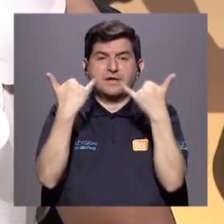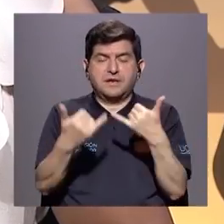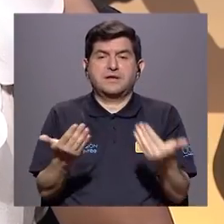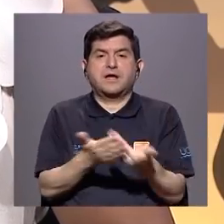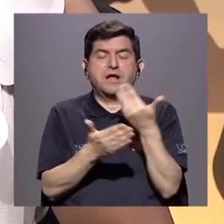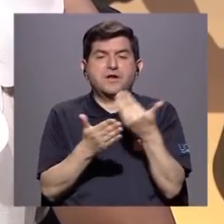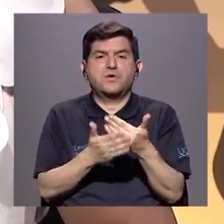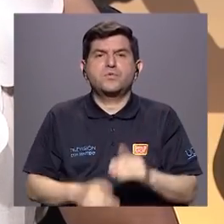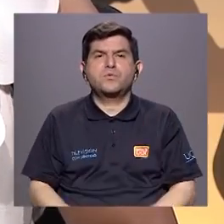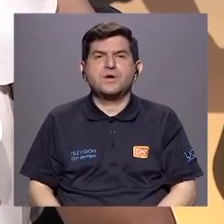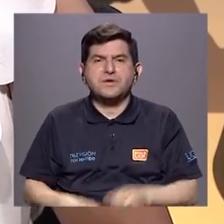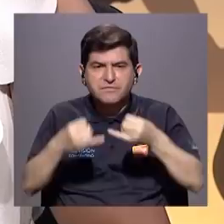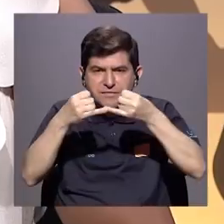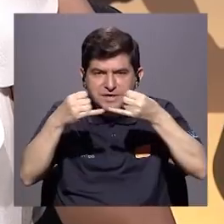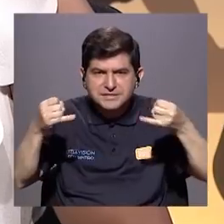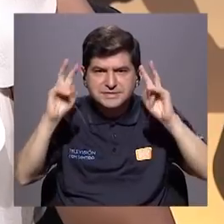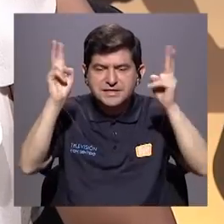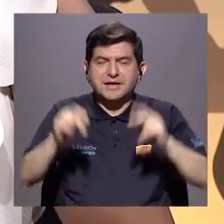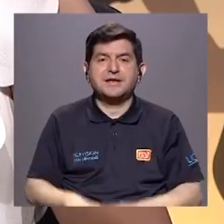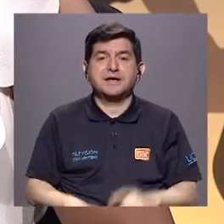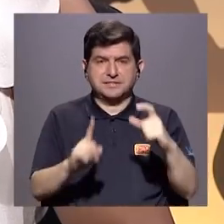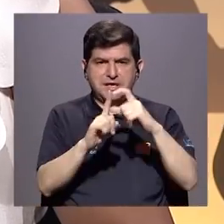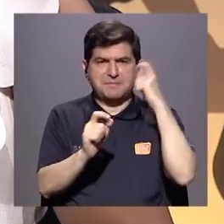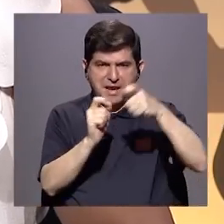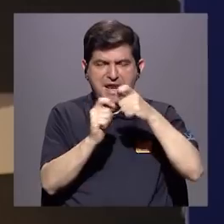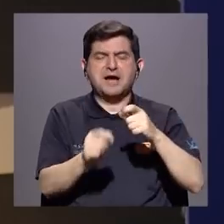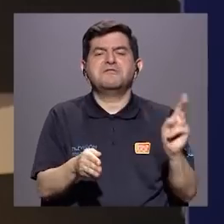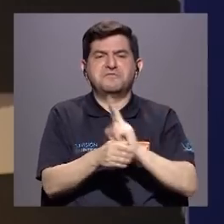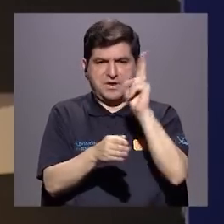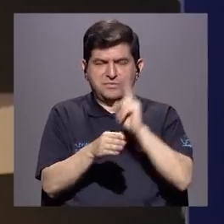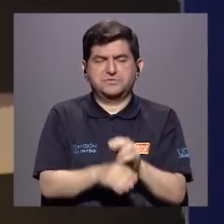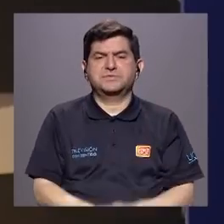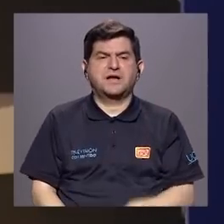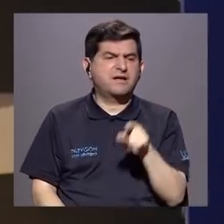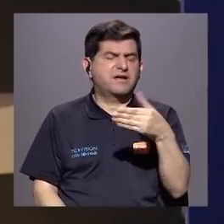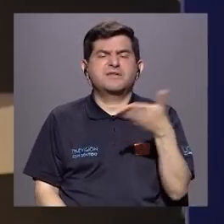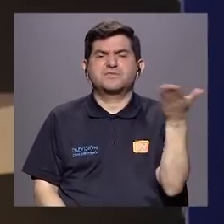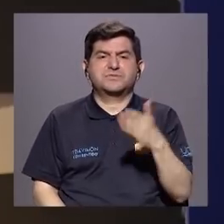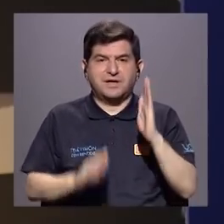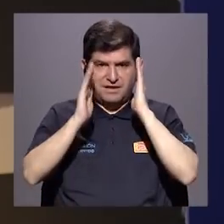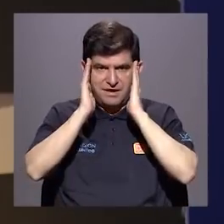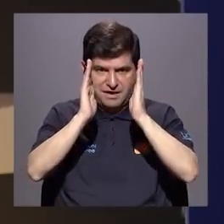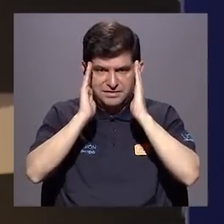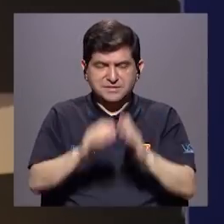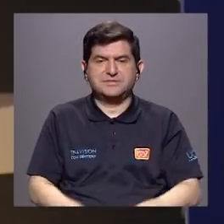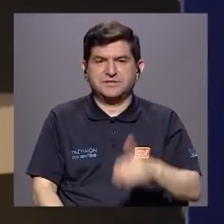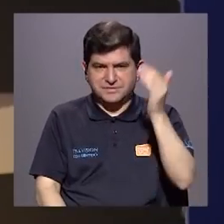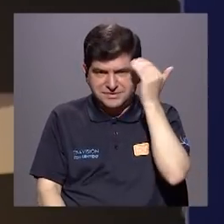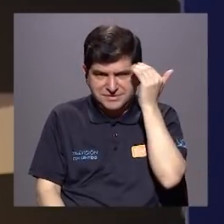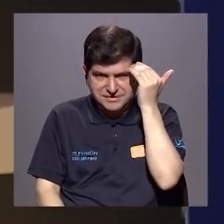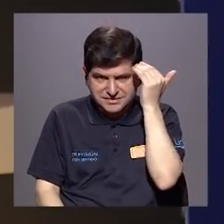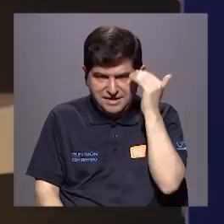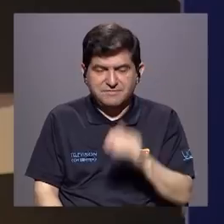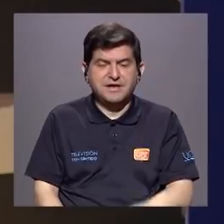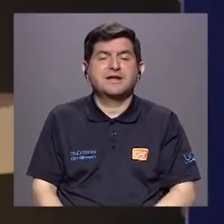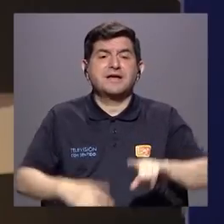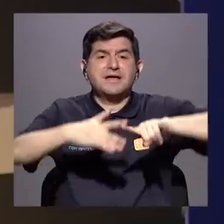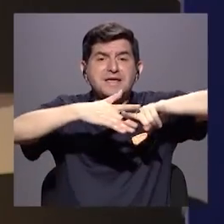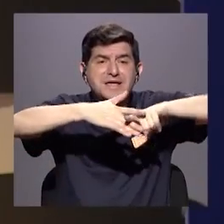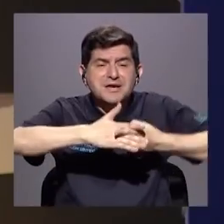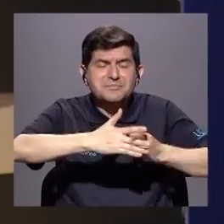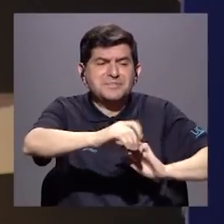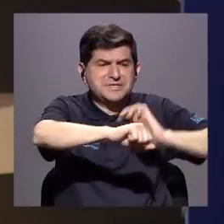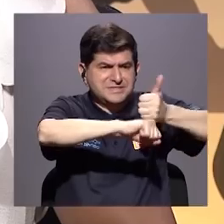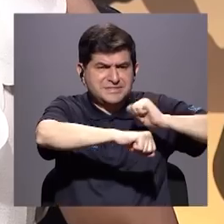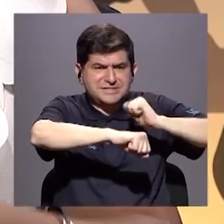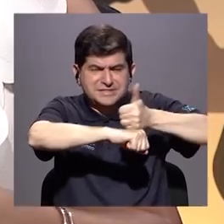con las nuevas líneas y utilizando la palabra bullying como tal. ¿Qué les compete? Atenderla, conocerlas y empezar